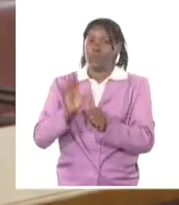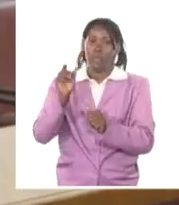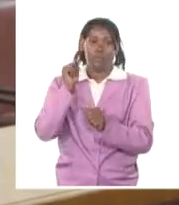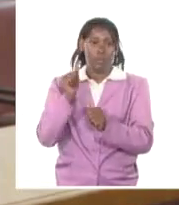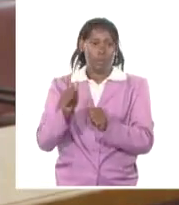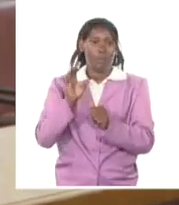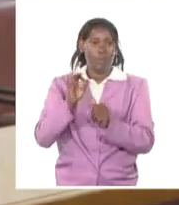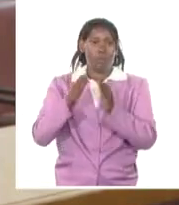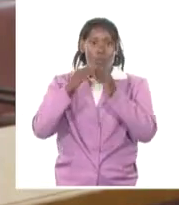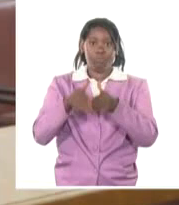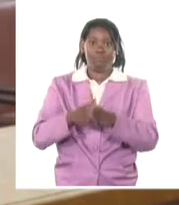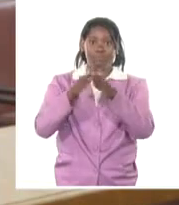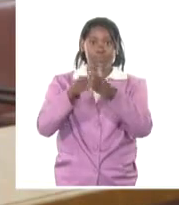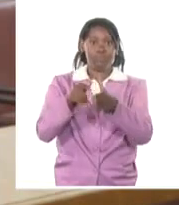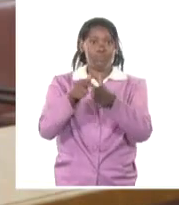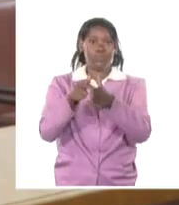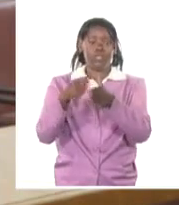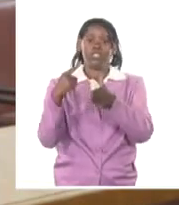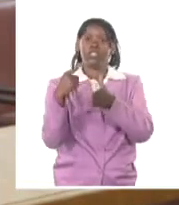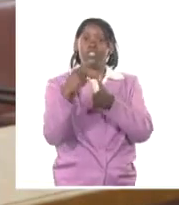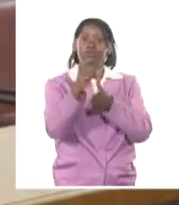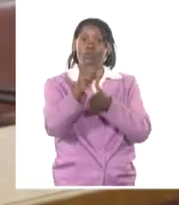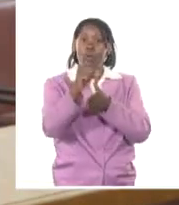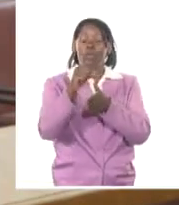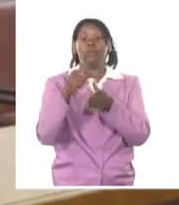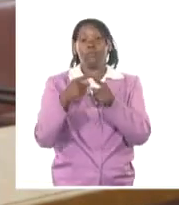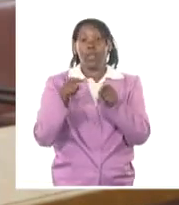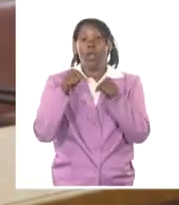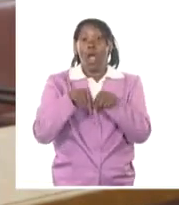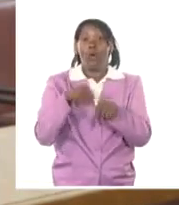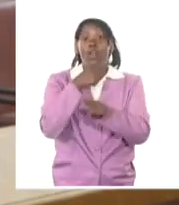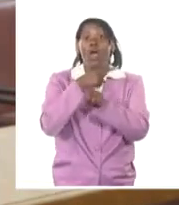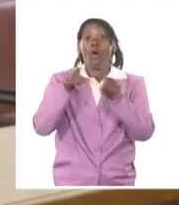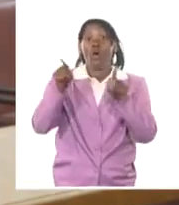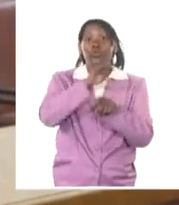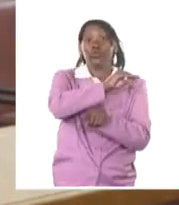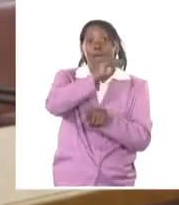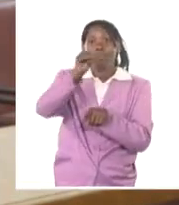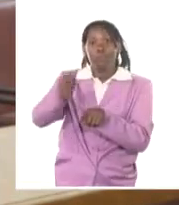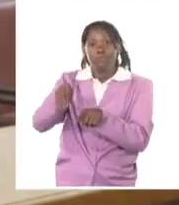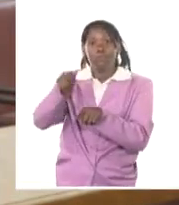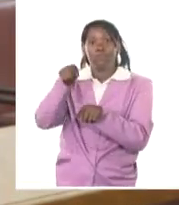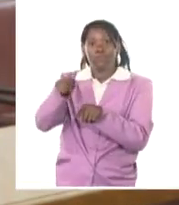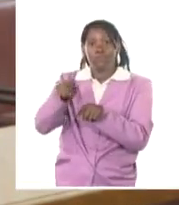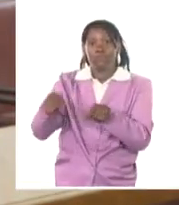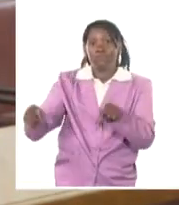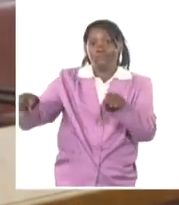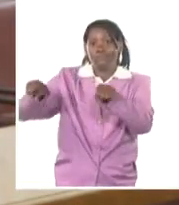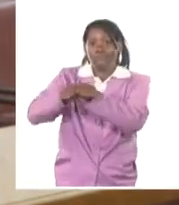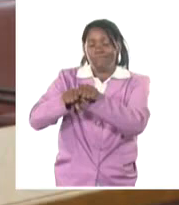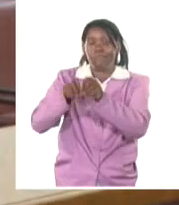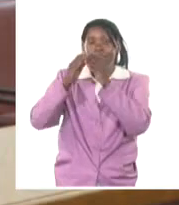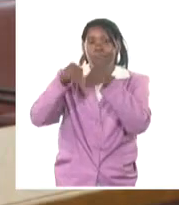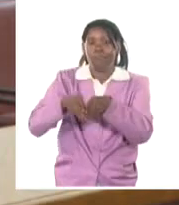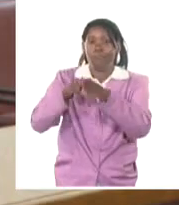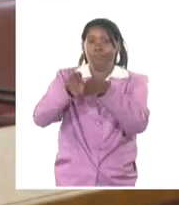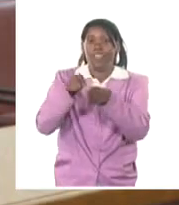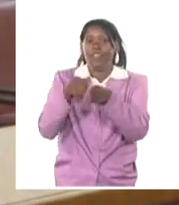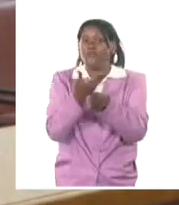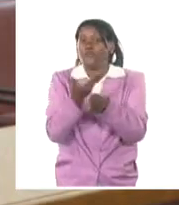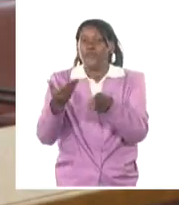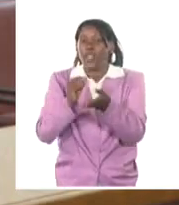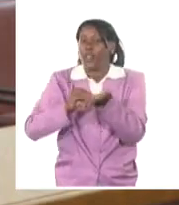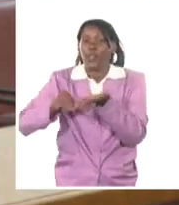que estaba en Santiago de Cuba, pero se puso una patana nueva que salió de Mariel. Y se puso en Santiago de Cuba para que no hubiera un déficit de